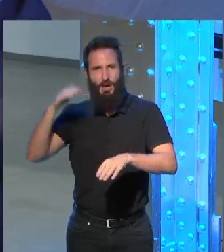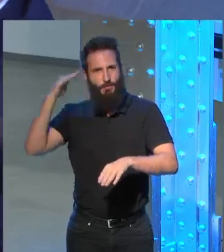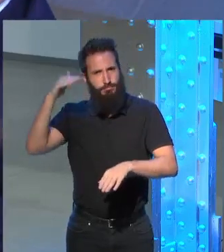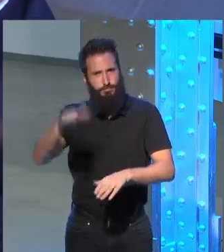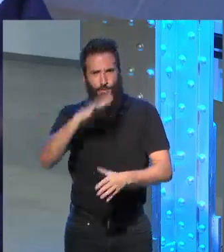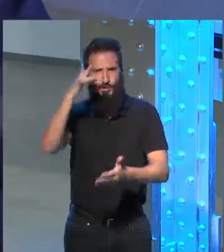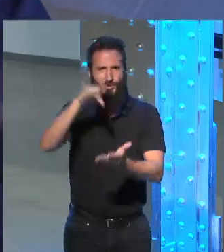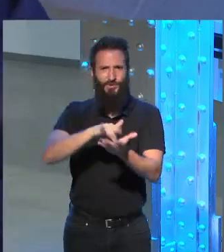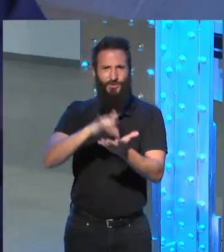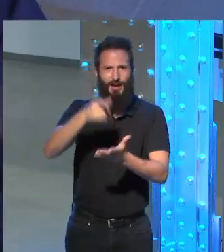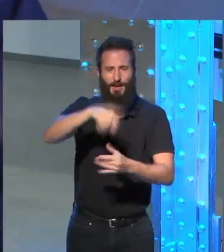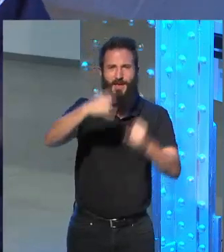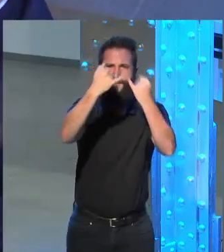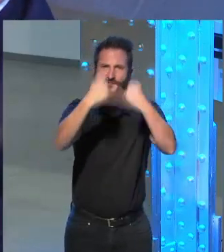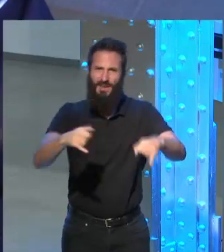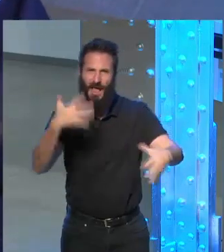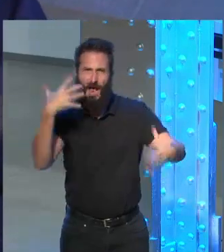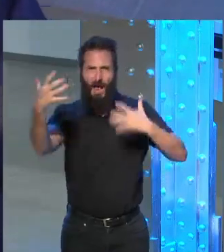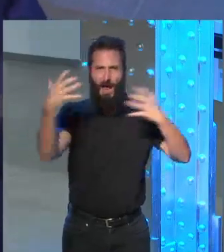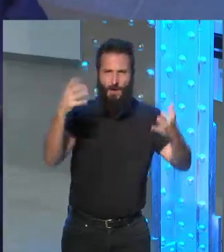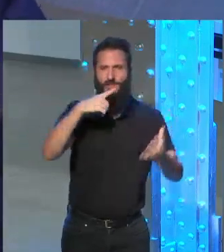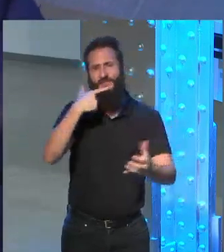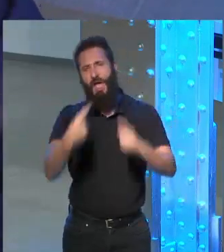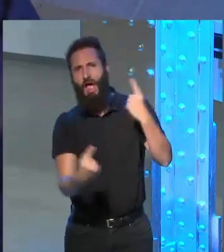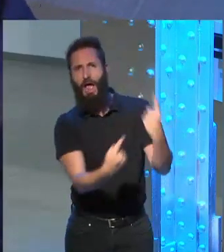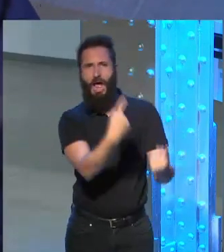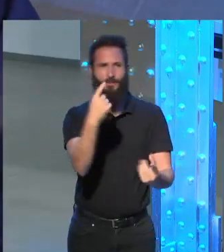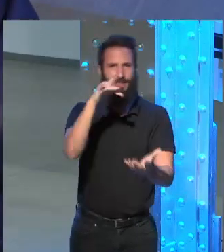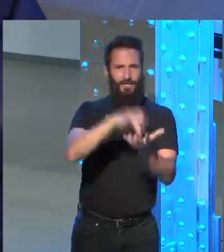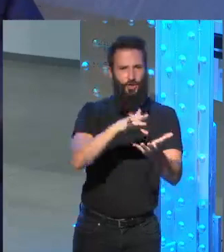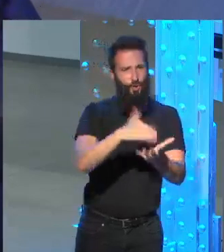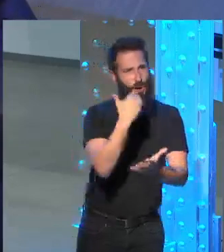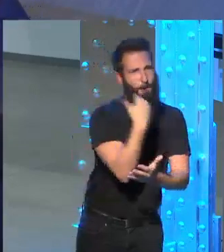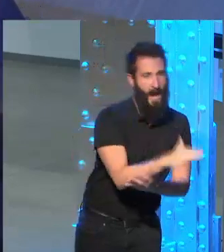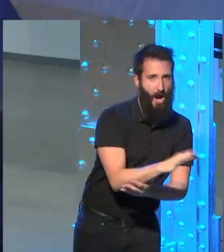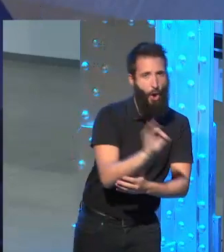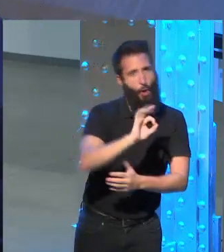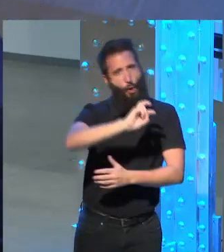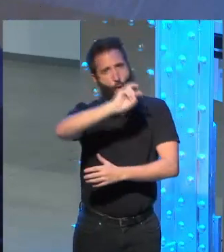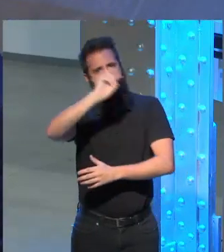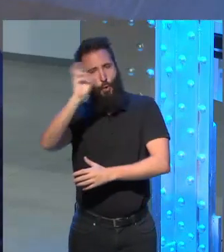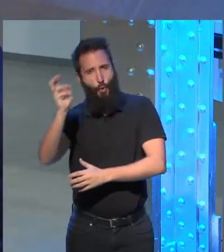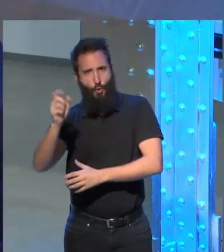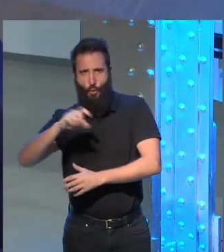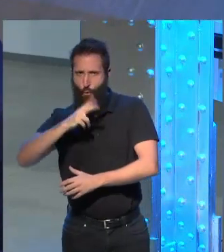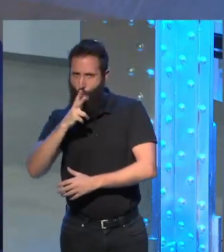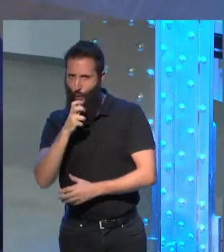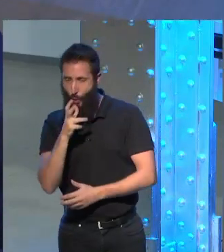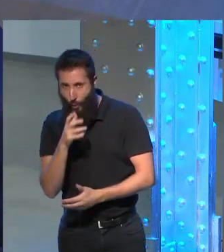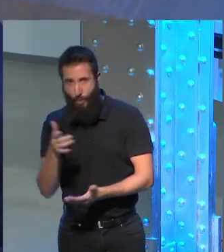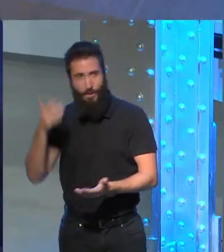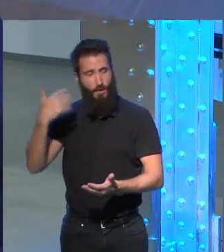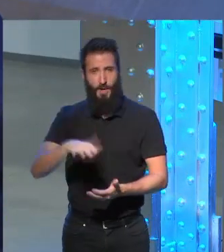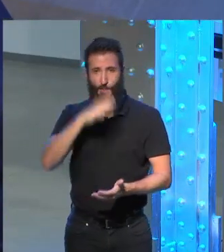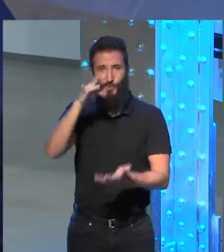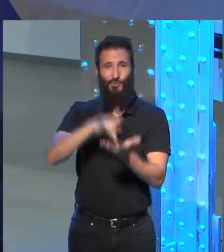espectáculos a veces macabros otras veces grotescos pero que su régimen estuvo